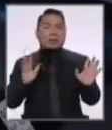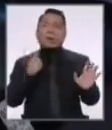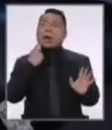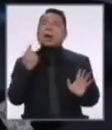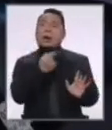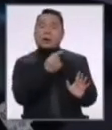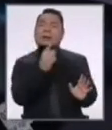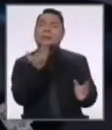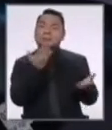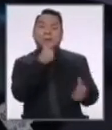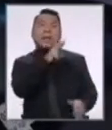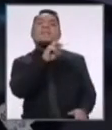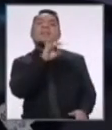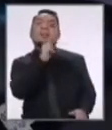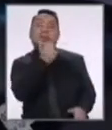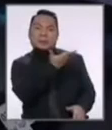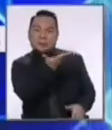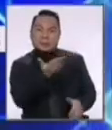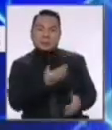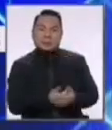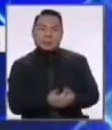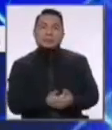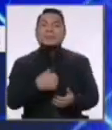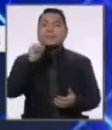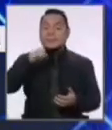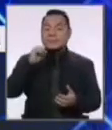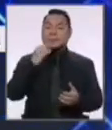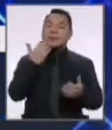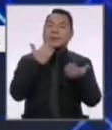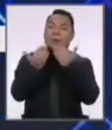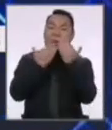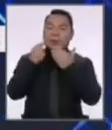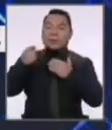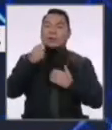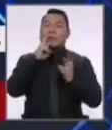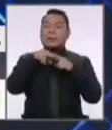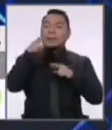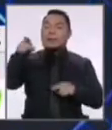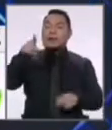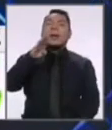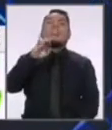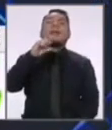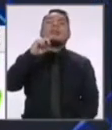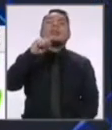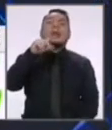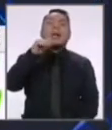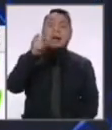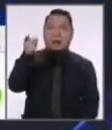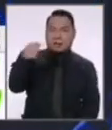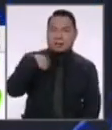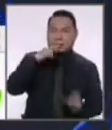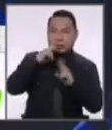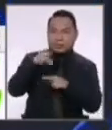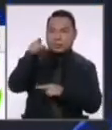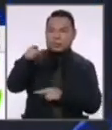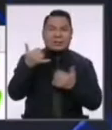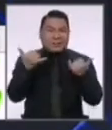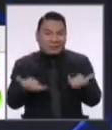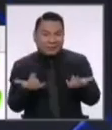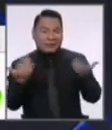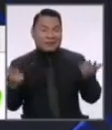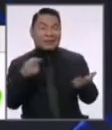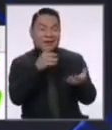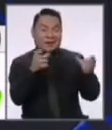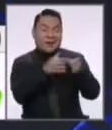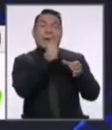darle pase a Verónica Mendoza. Sí, para precisamente dialogar y responderle al señor Bengolea que a estas alturas es absurdo pretender